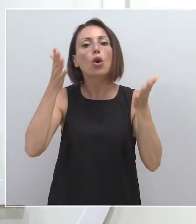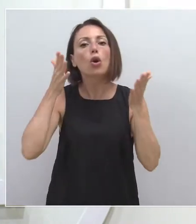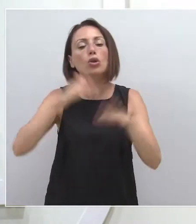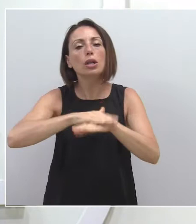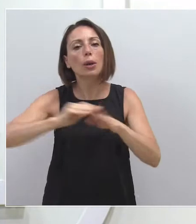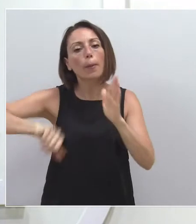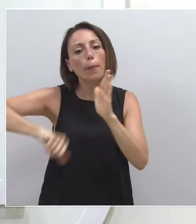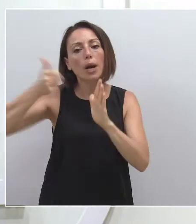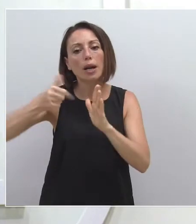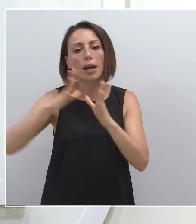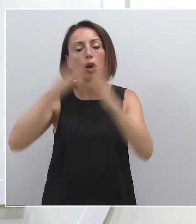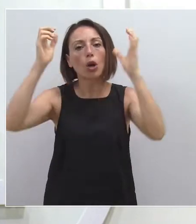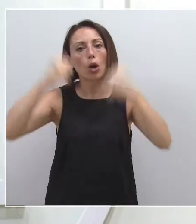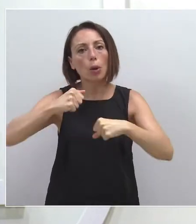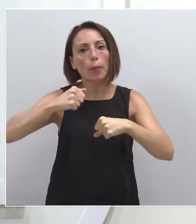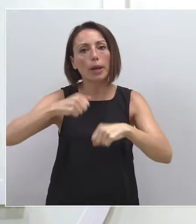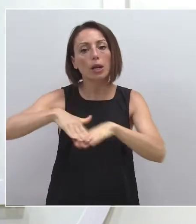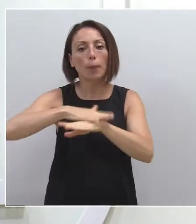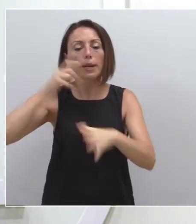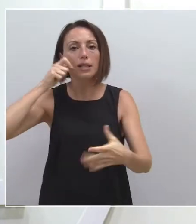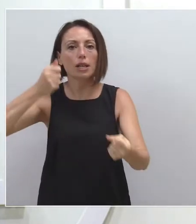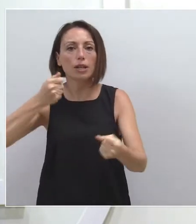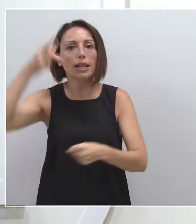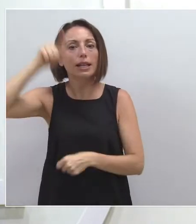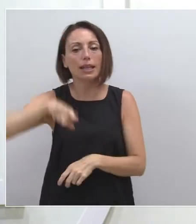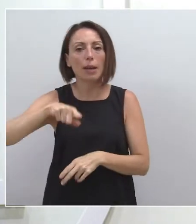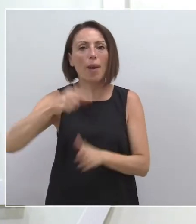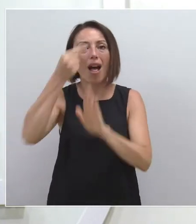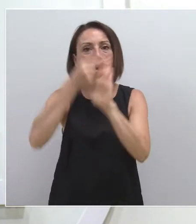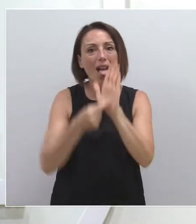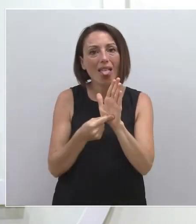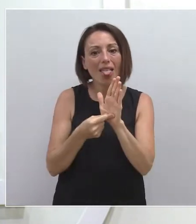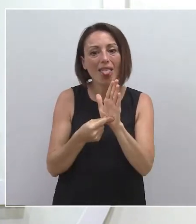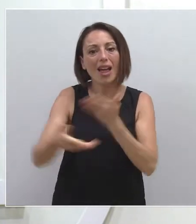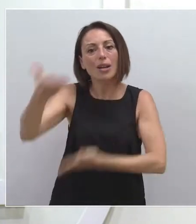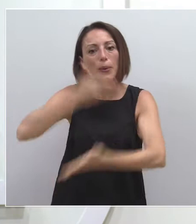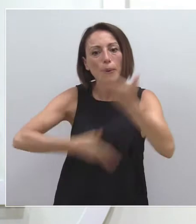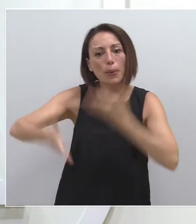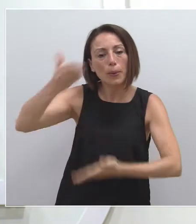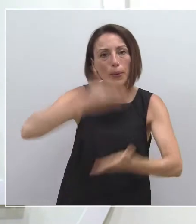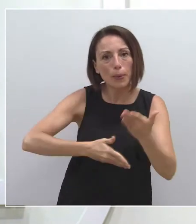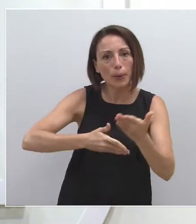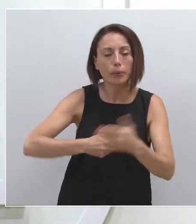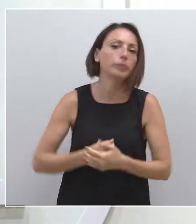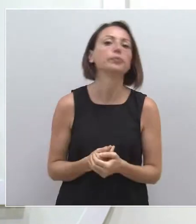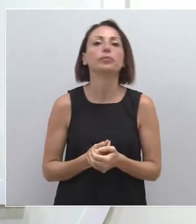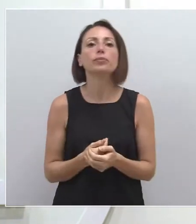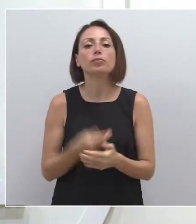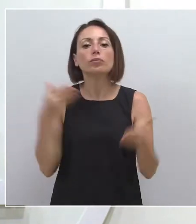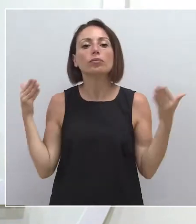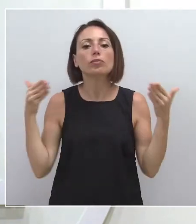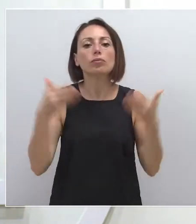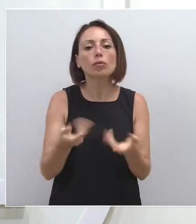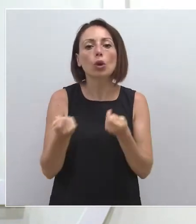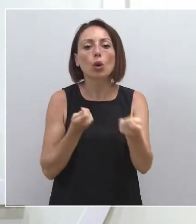el visto bueno a un convenio con el Ministerio de Sanidad sobre la cesión de datos a través de la aplicación Spain Travel Health destinada al